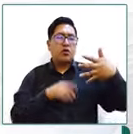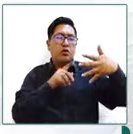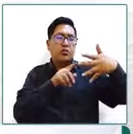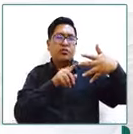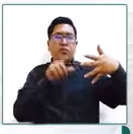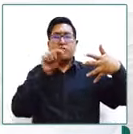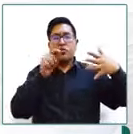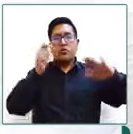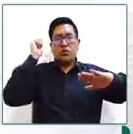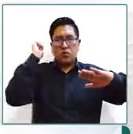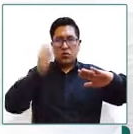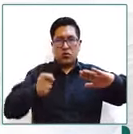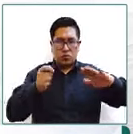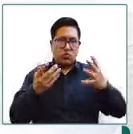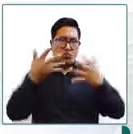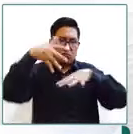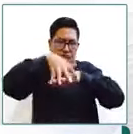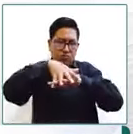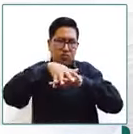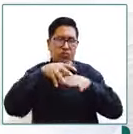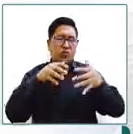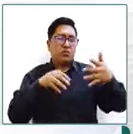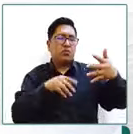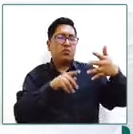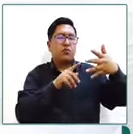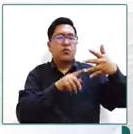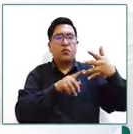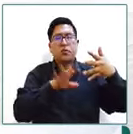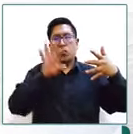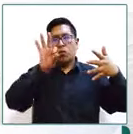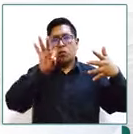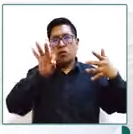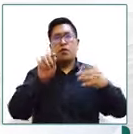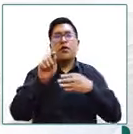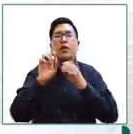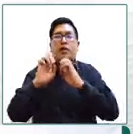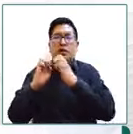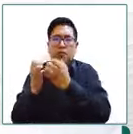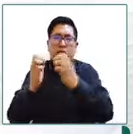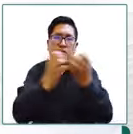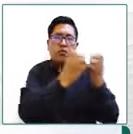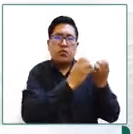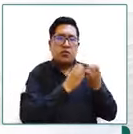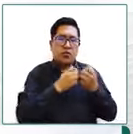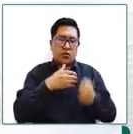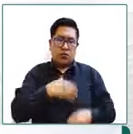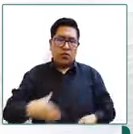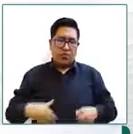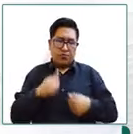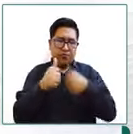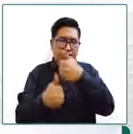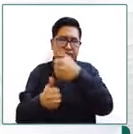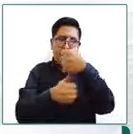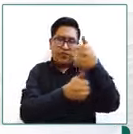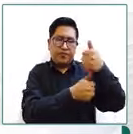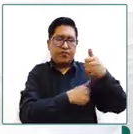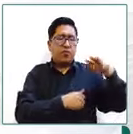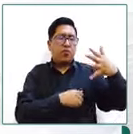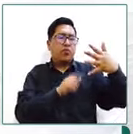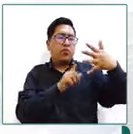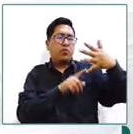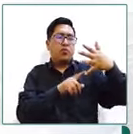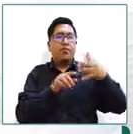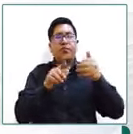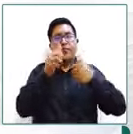juzgados públicos mixtos nueve instancias técnicas departamentales de política social diez